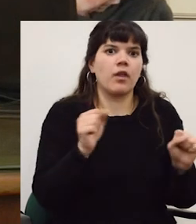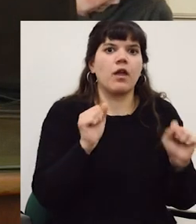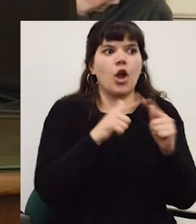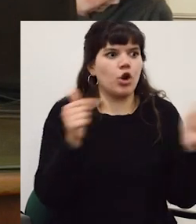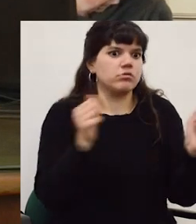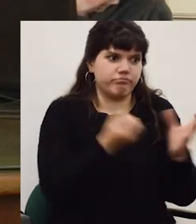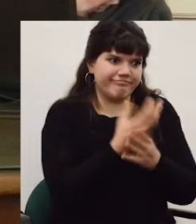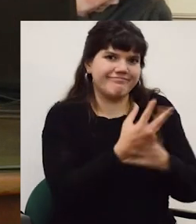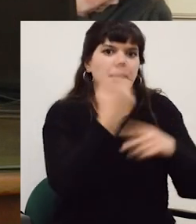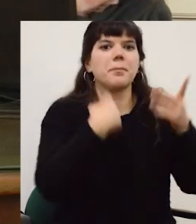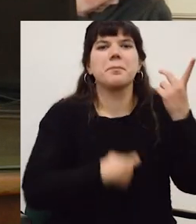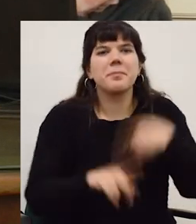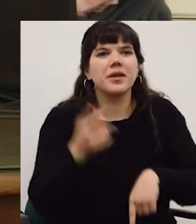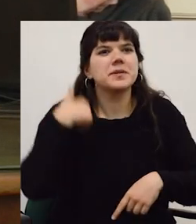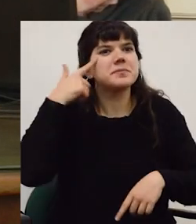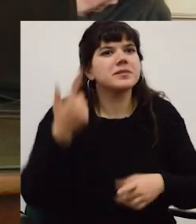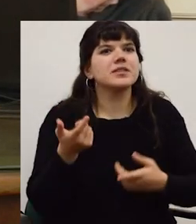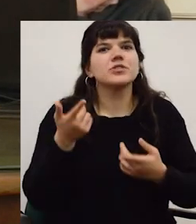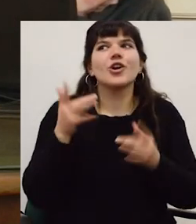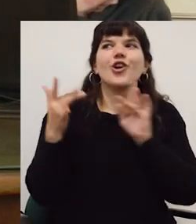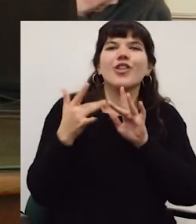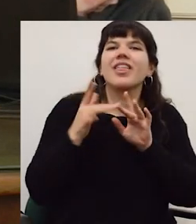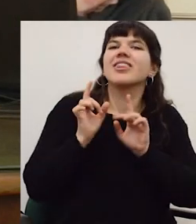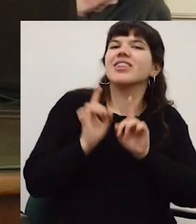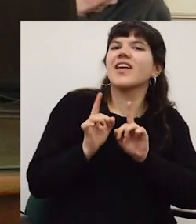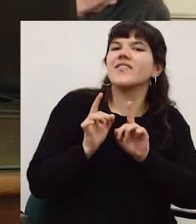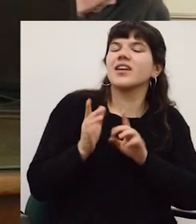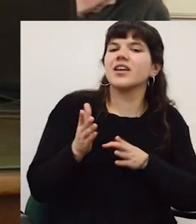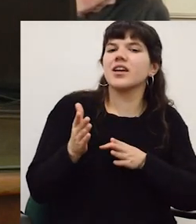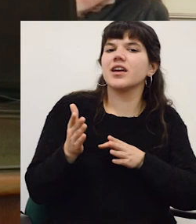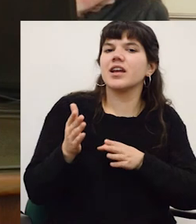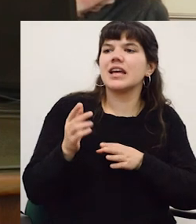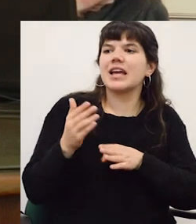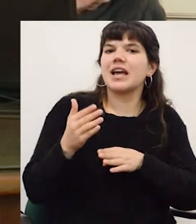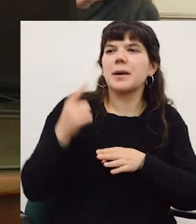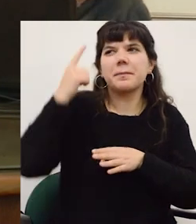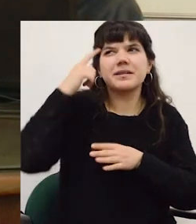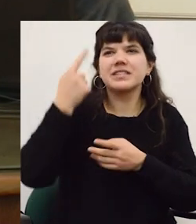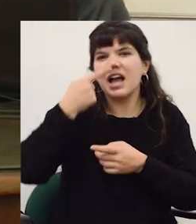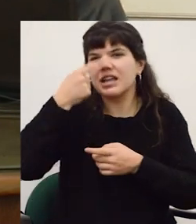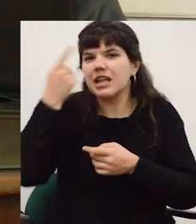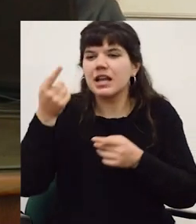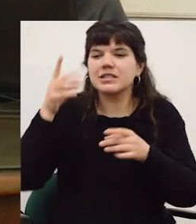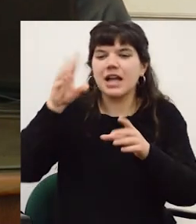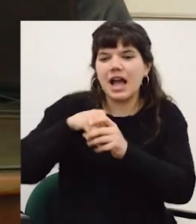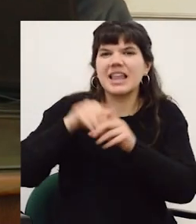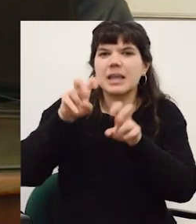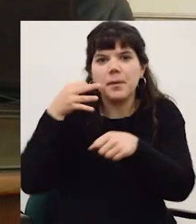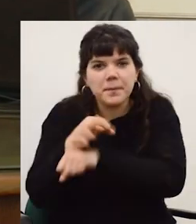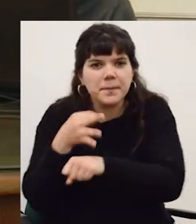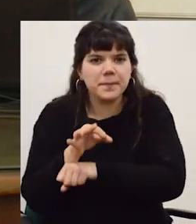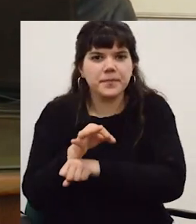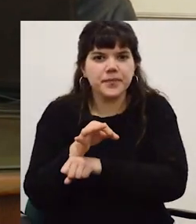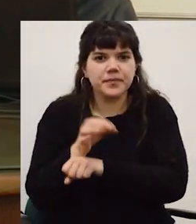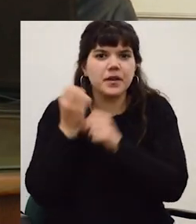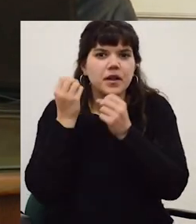te facilitan y son los que hacen posible que algunas cosas ocurran pero me parece que los vínculos los tenemos que tejer en